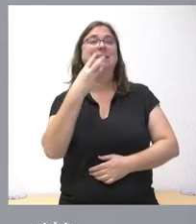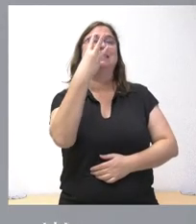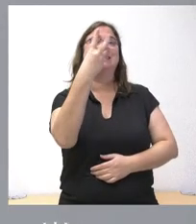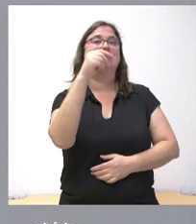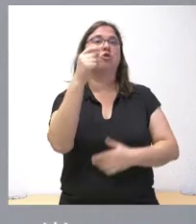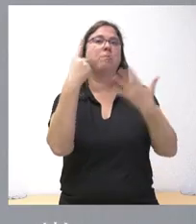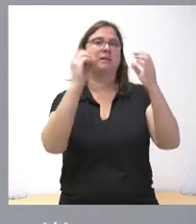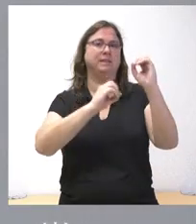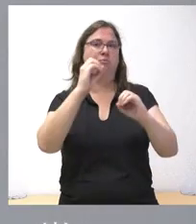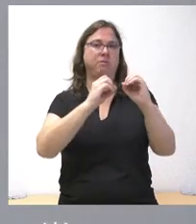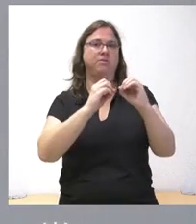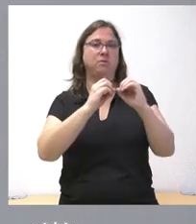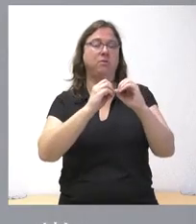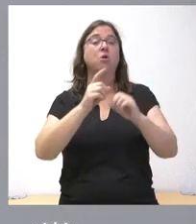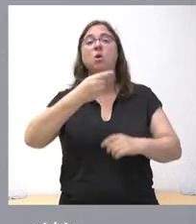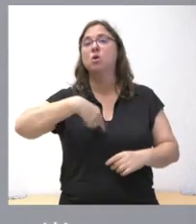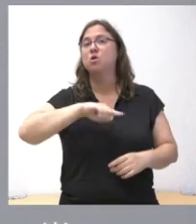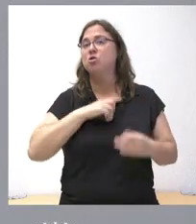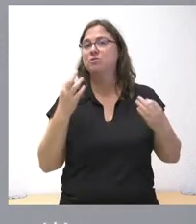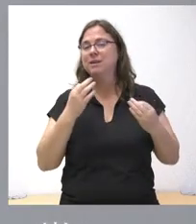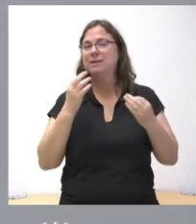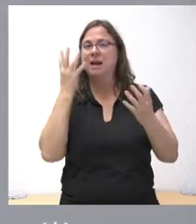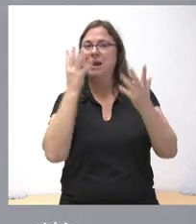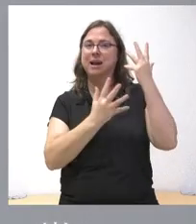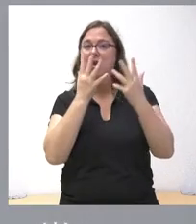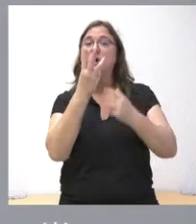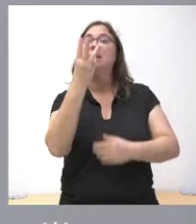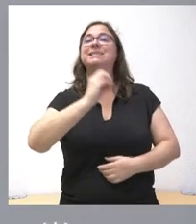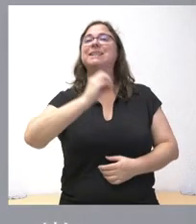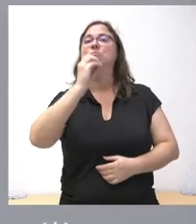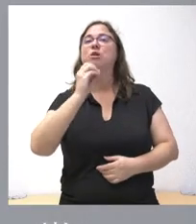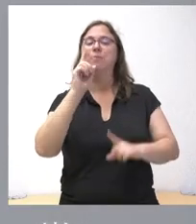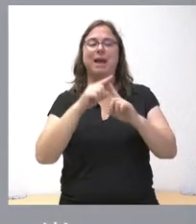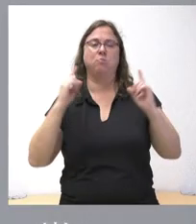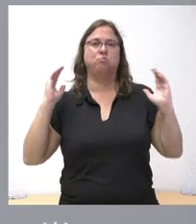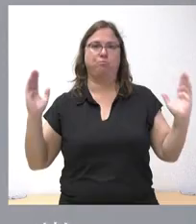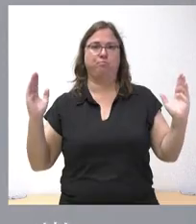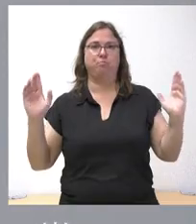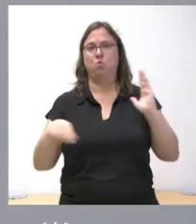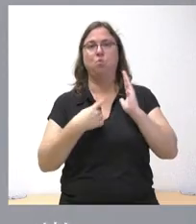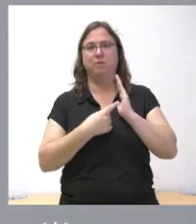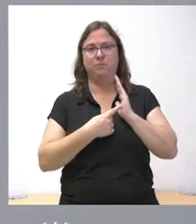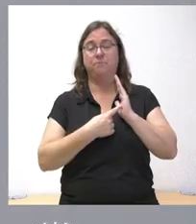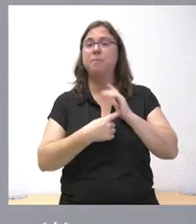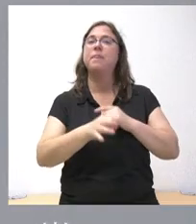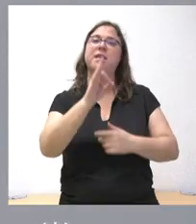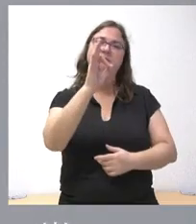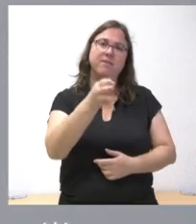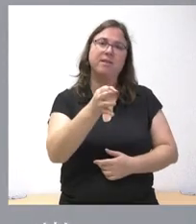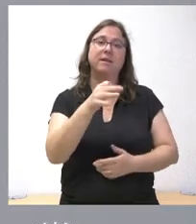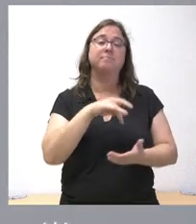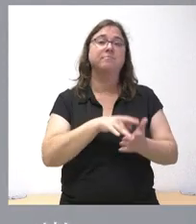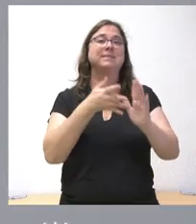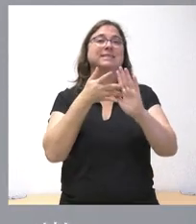Nosotros lo que estamos estimando ahora es un 3% para el conjunto del ejercicio. Es verdad que esto